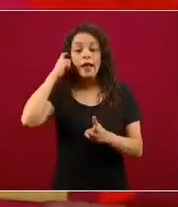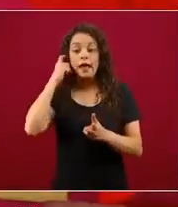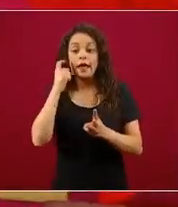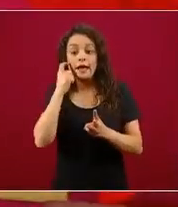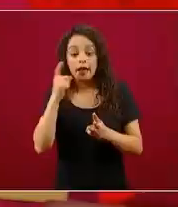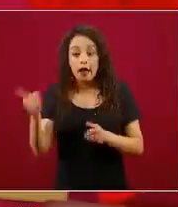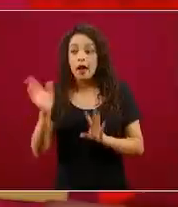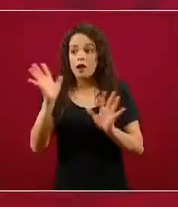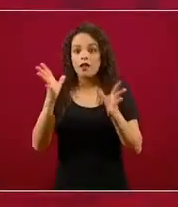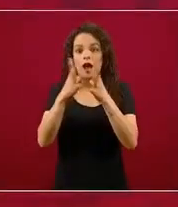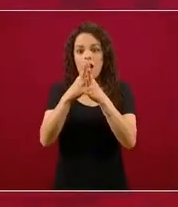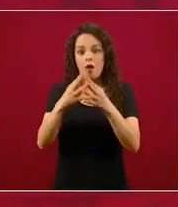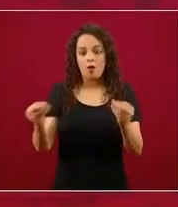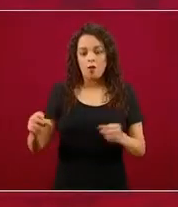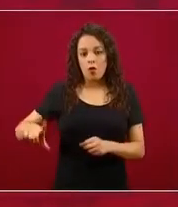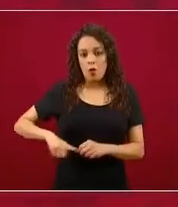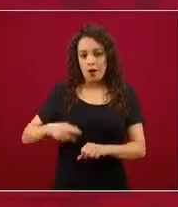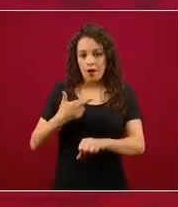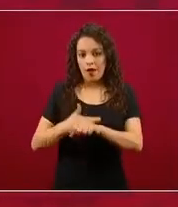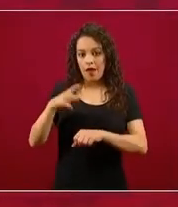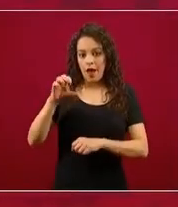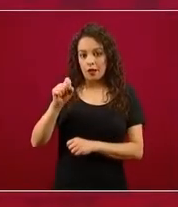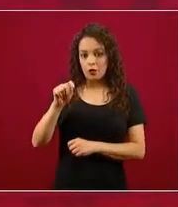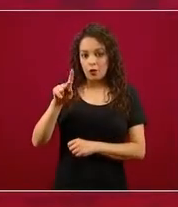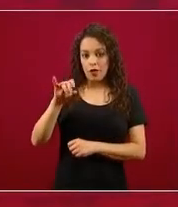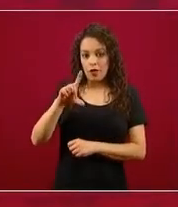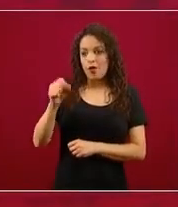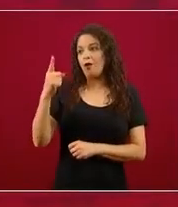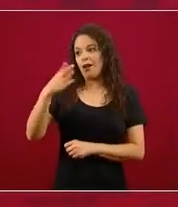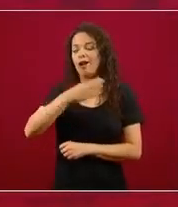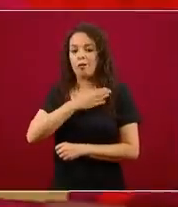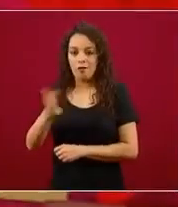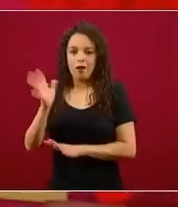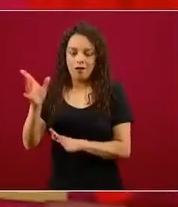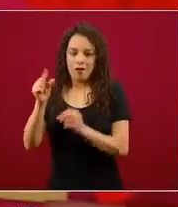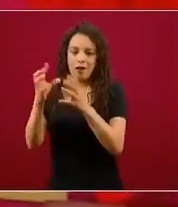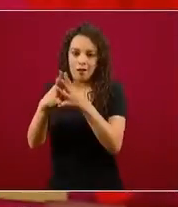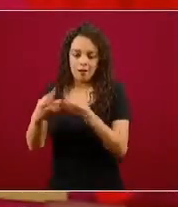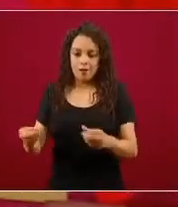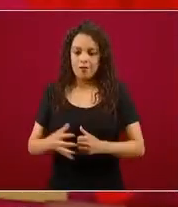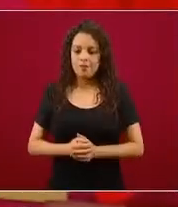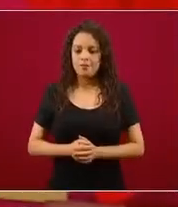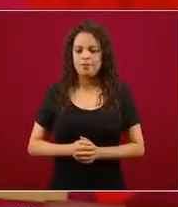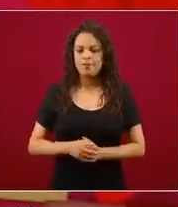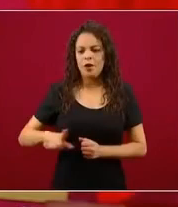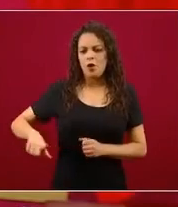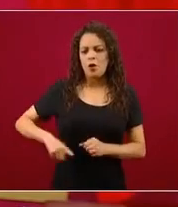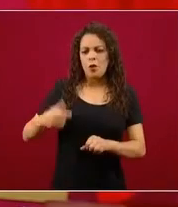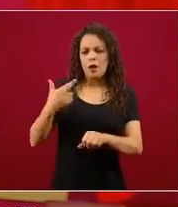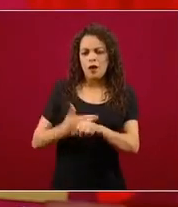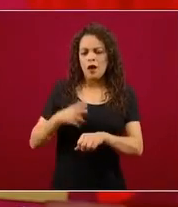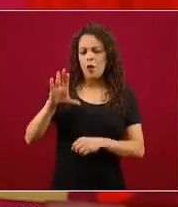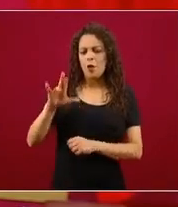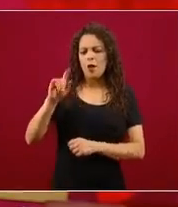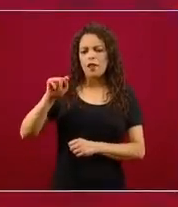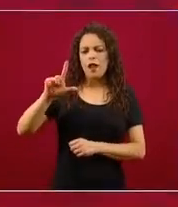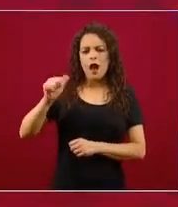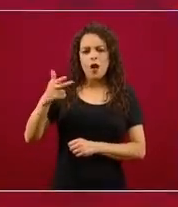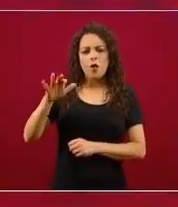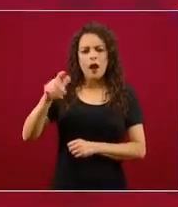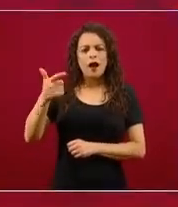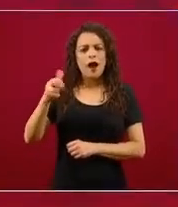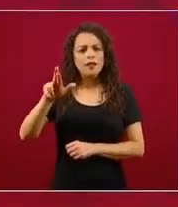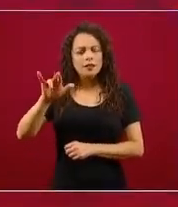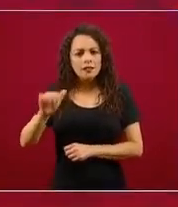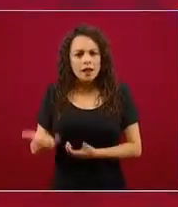Astudillo, qué bueno, y con Guerrero hemos tenido múltiples pláticas, con el gobernador Cuitláhuac García en